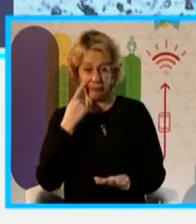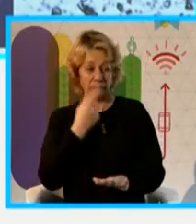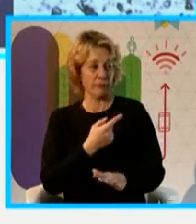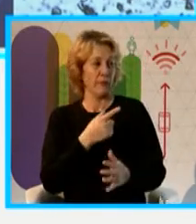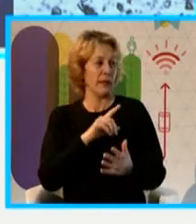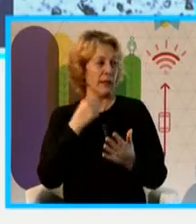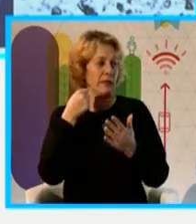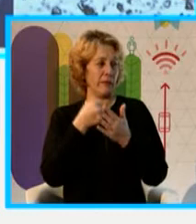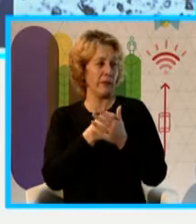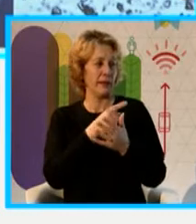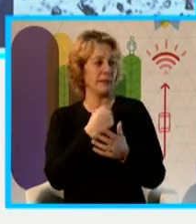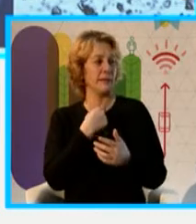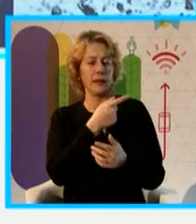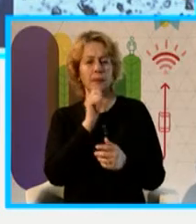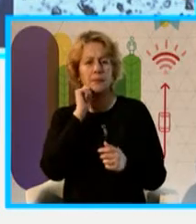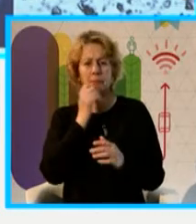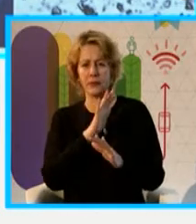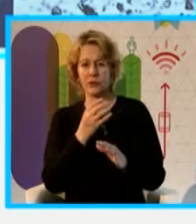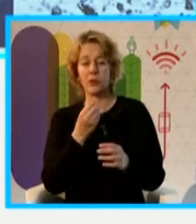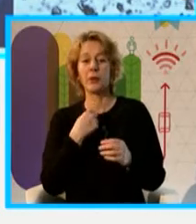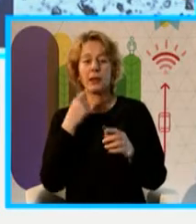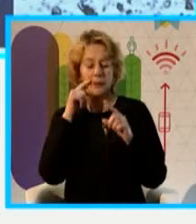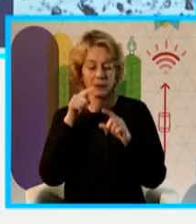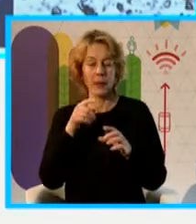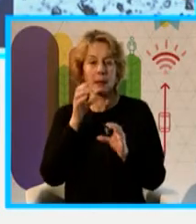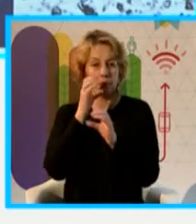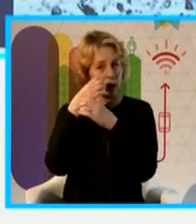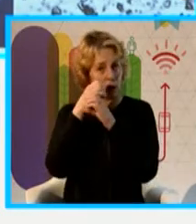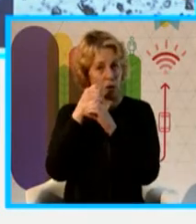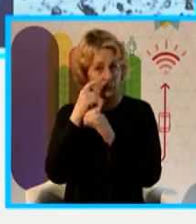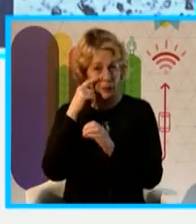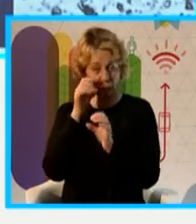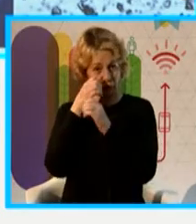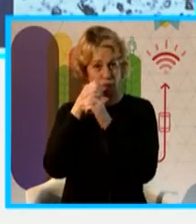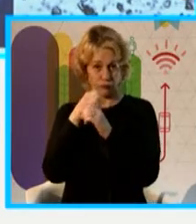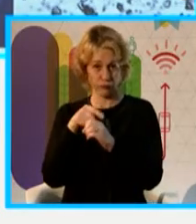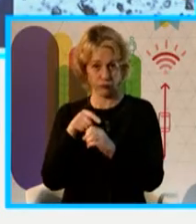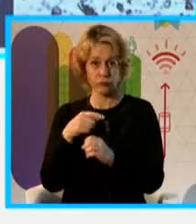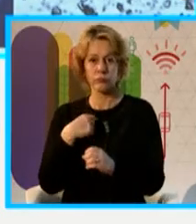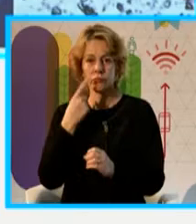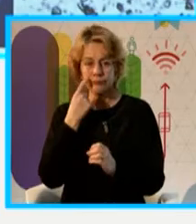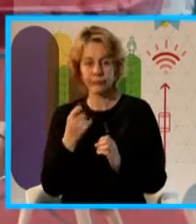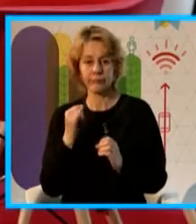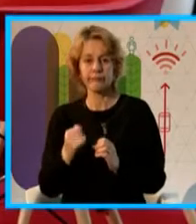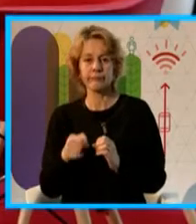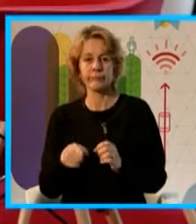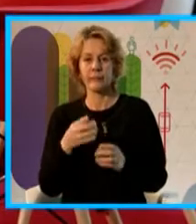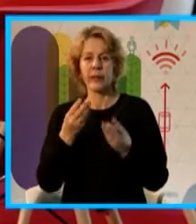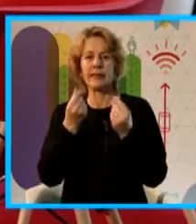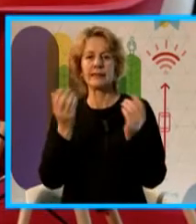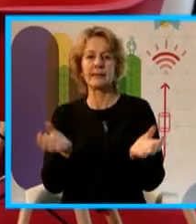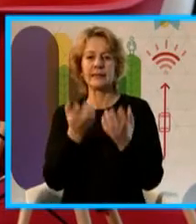foto, son cenizas que recogimos y miramos en el microscopio y ahí pudimos recién determinar qué eran cenizas. Hasta ese momento era